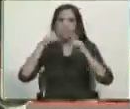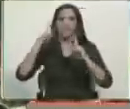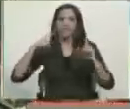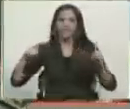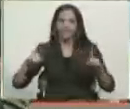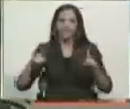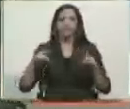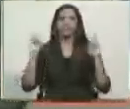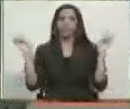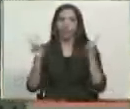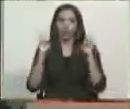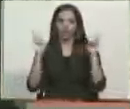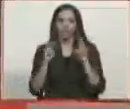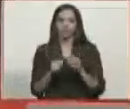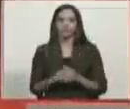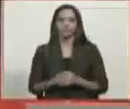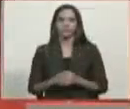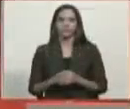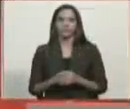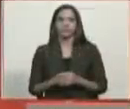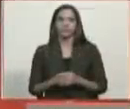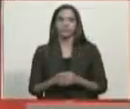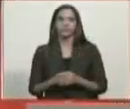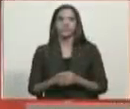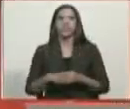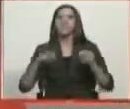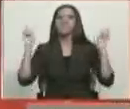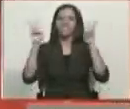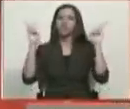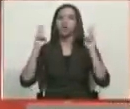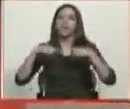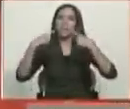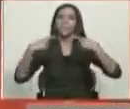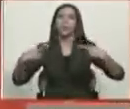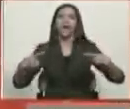y victoria, victoria popular.